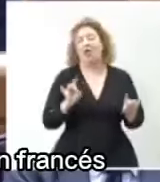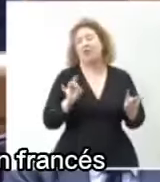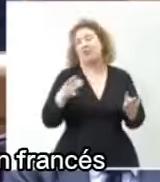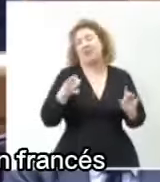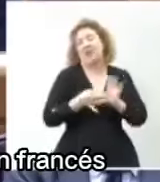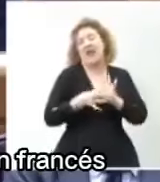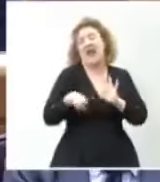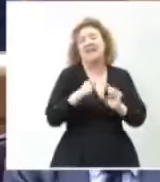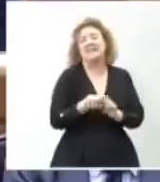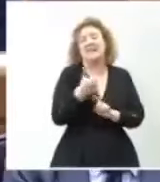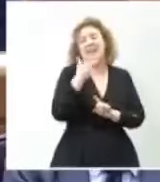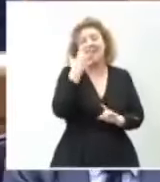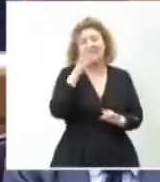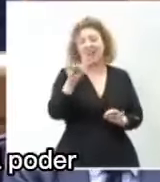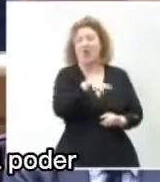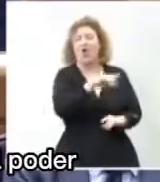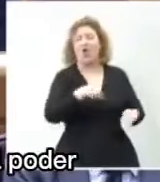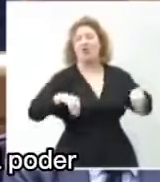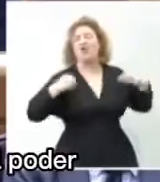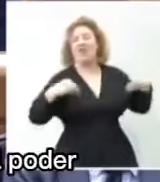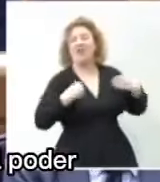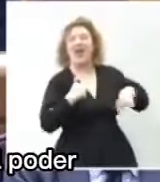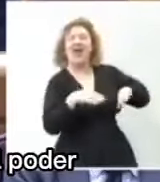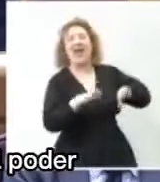gourmet y al champán francés del que disfrutan ustedes los de la izquierda cuando están en el poder.